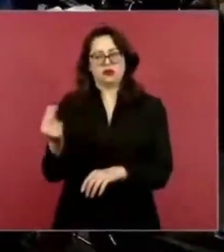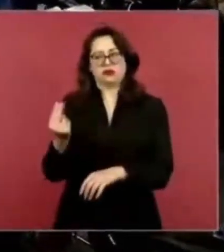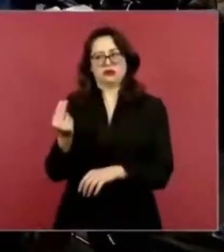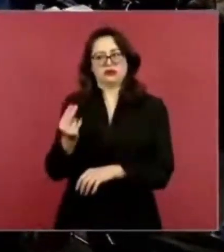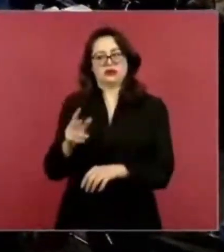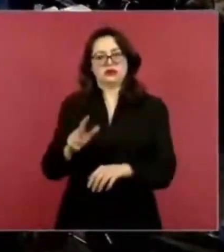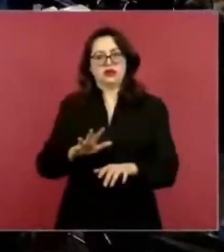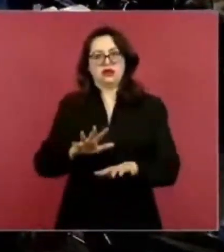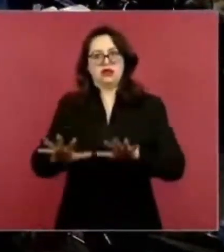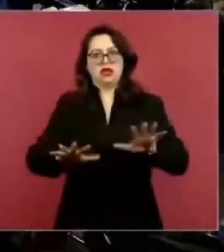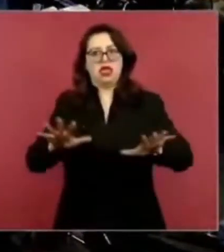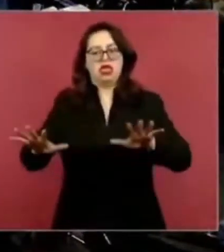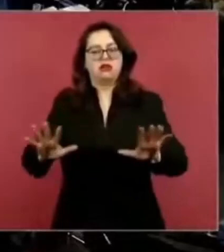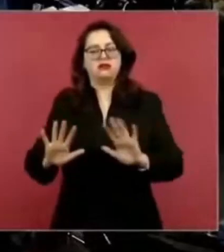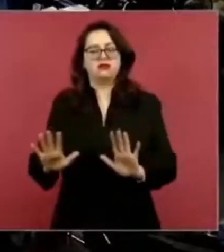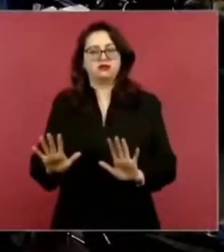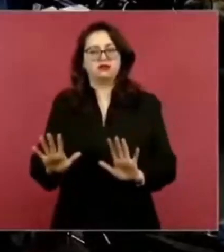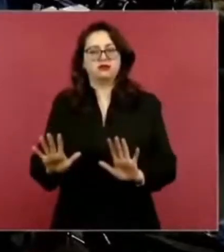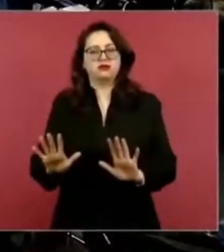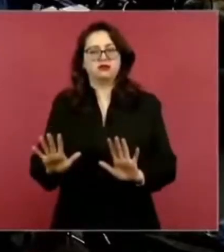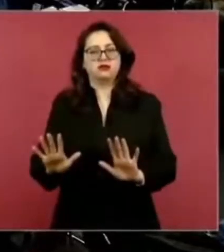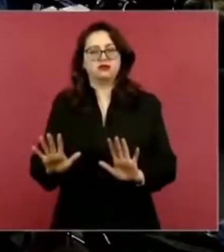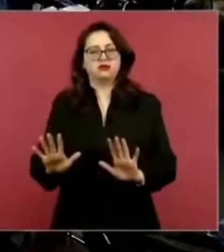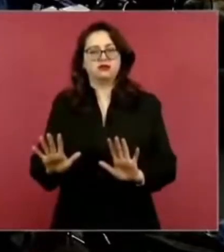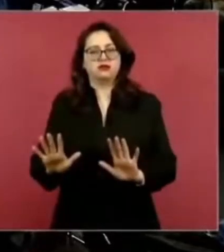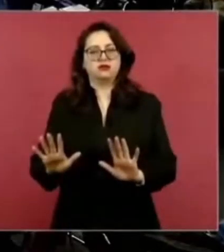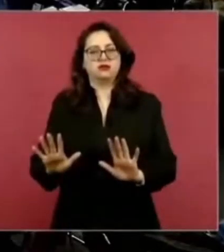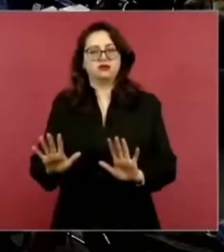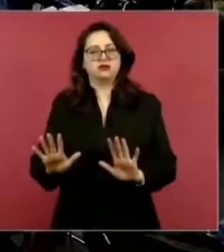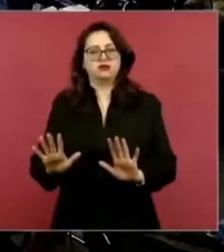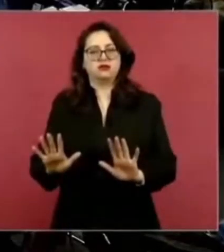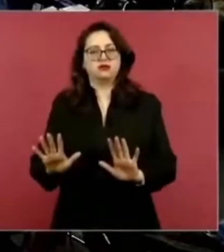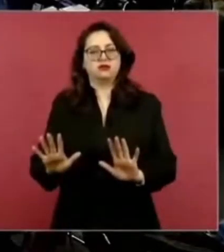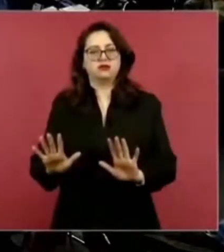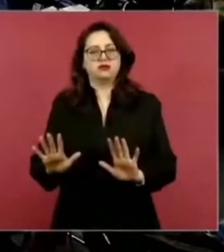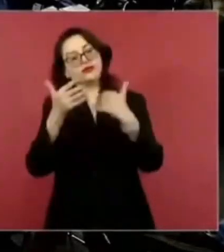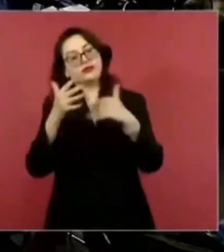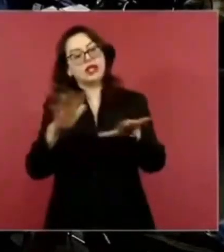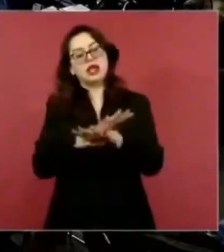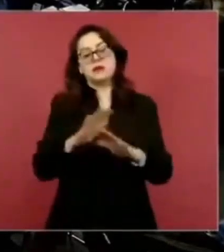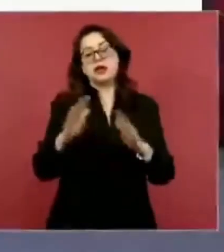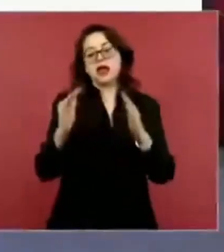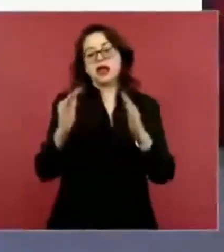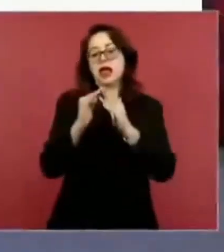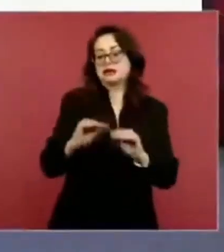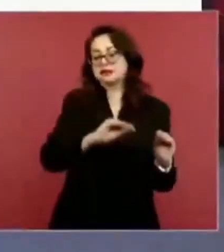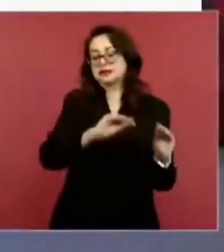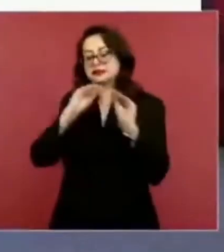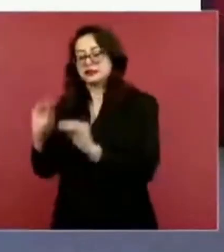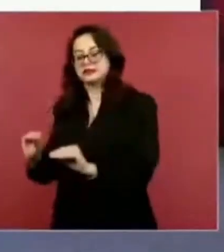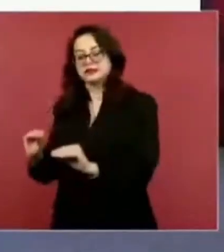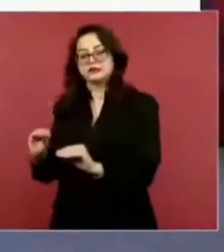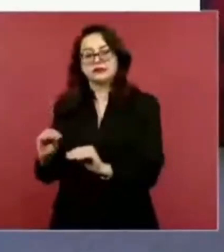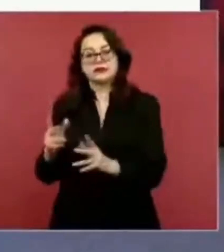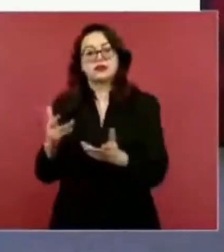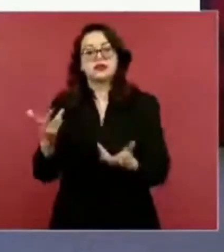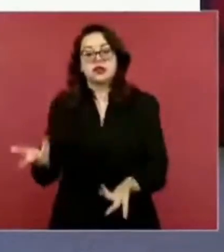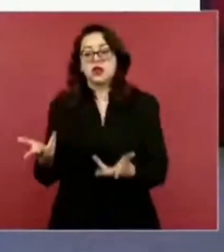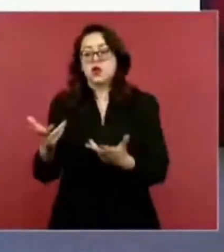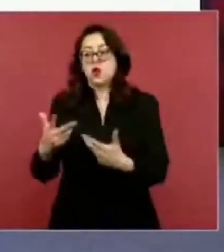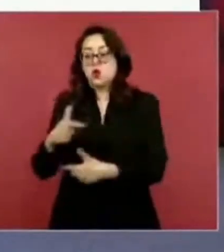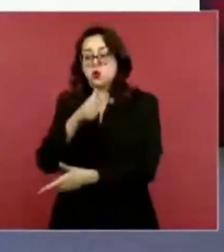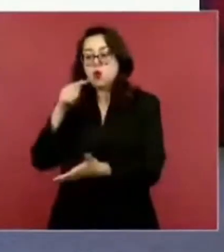En coordinación con el gobierno del Estado. Acepten trasladarse a refugios. Mantenerse en lugares